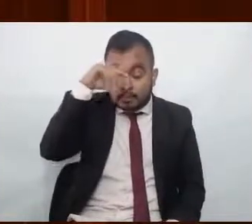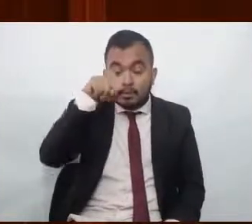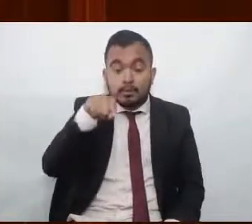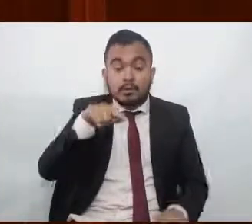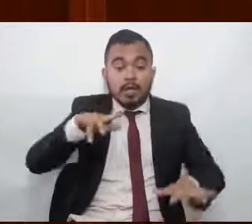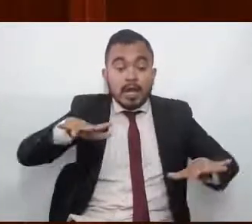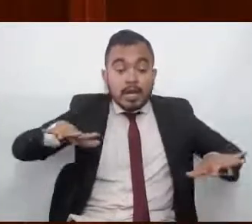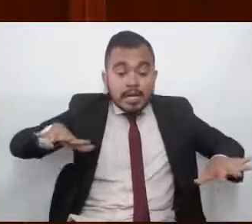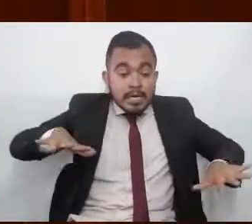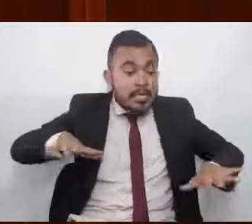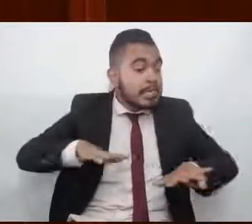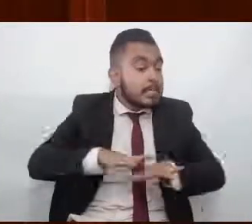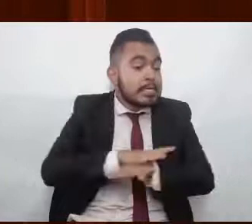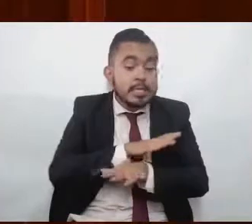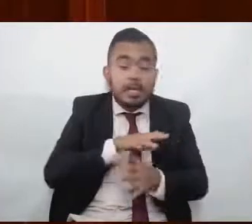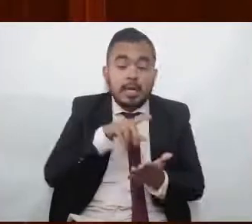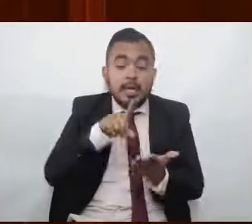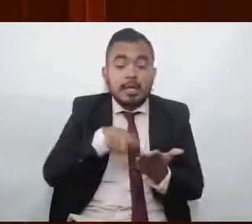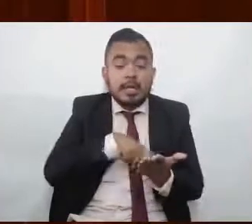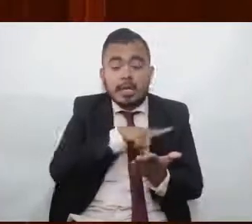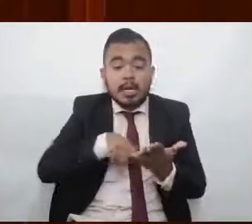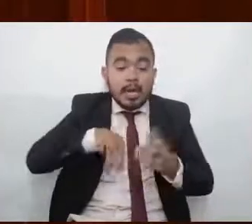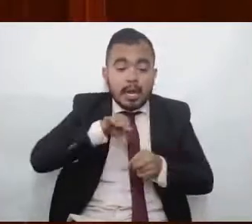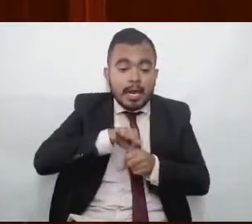que quedaba por realizar